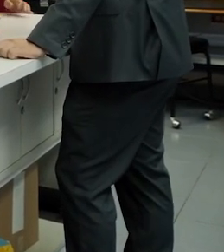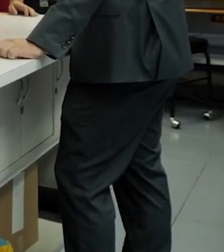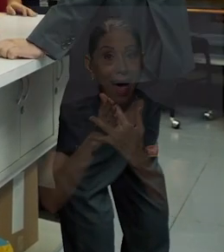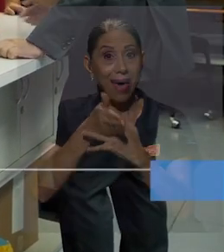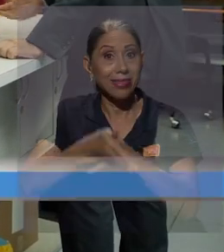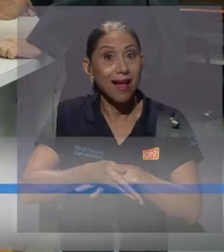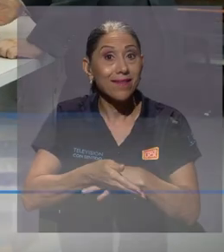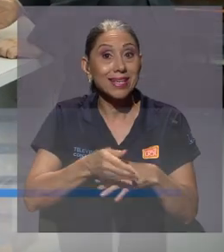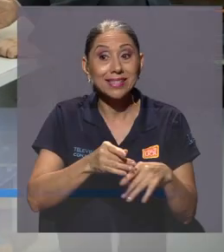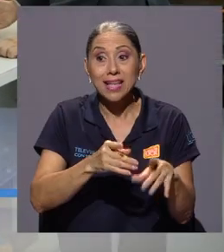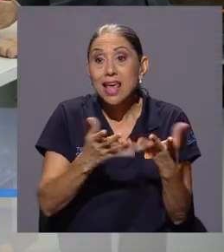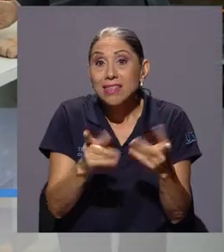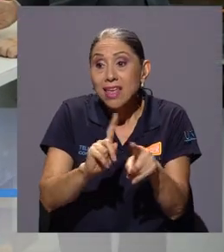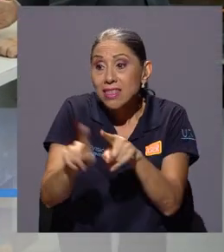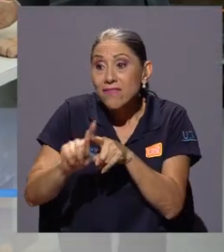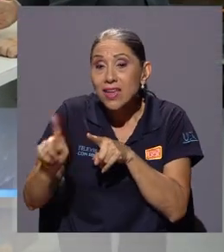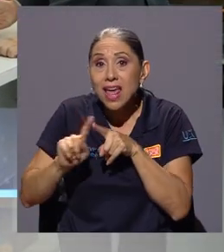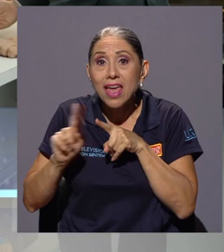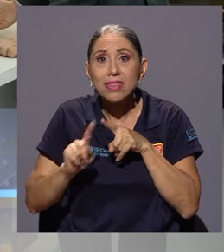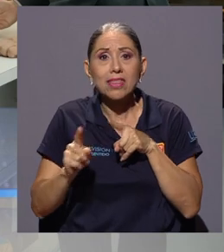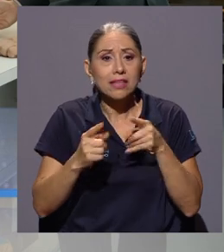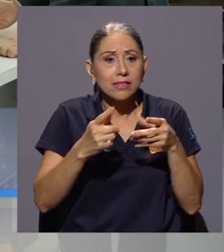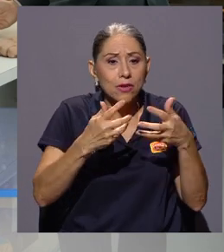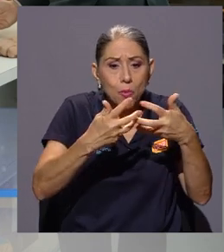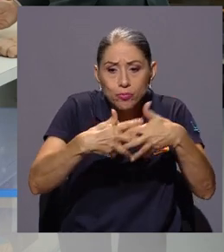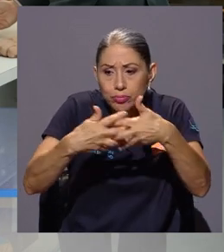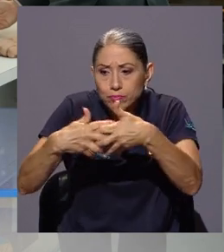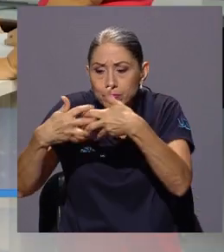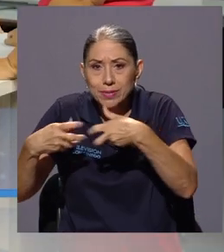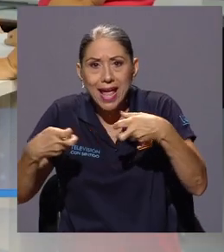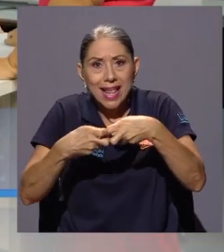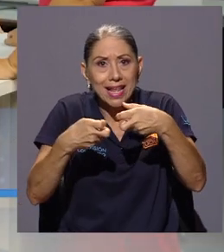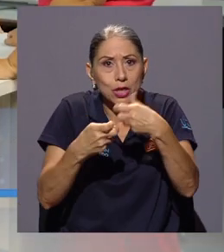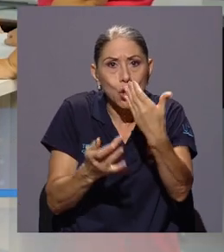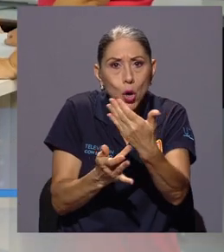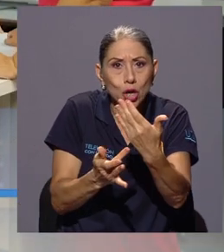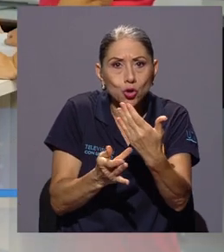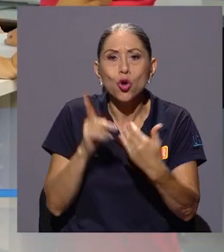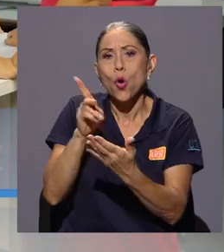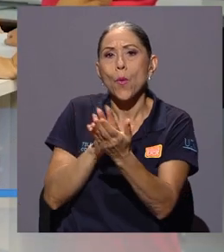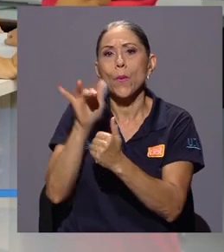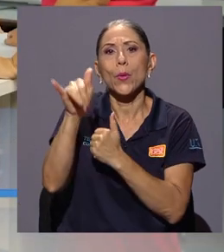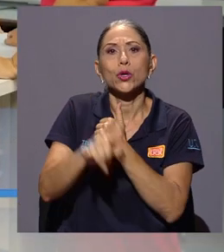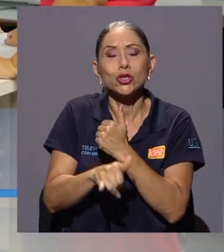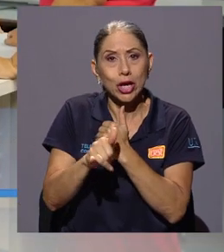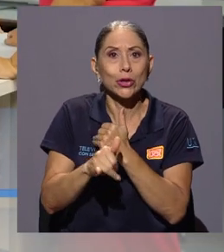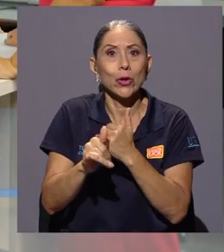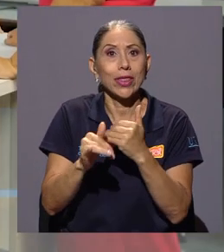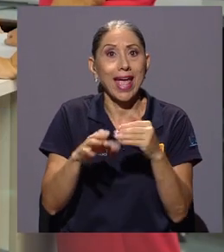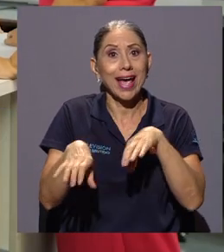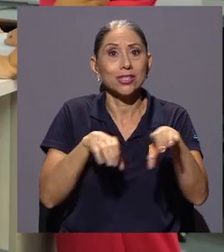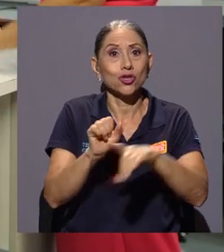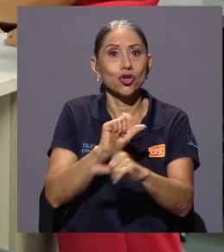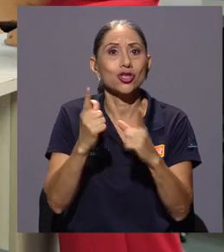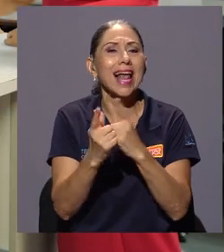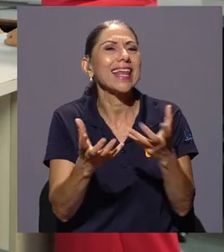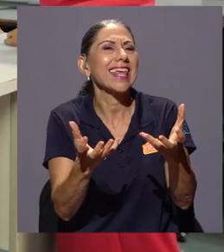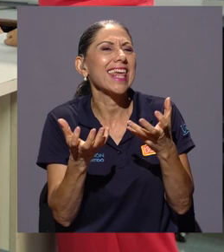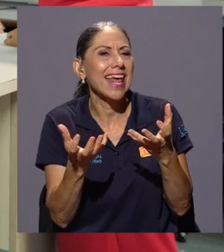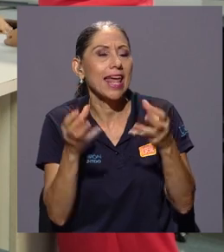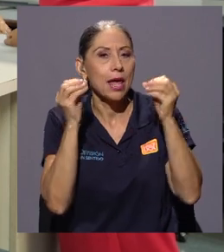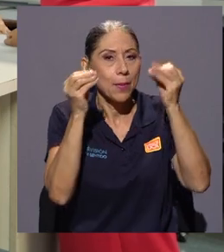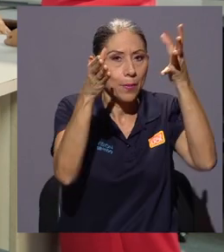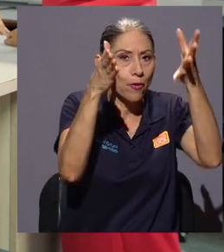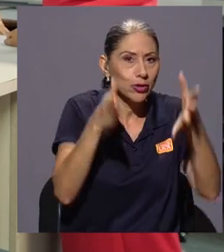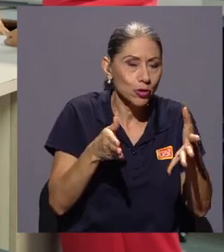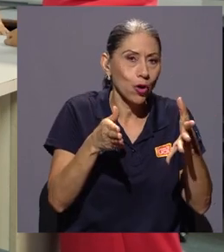A través de la creación de dispositivos interactivos y electrónicos, un proyecto de acción social busca desarrollar en docentes de las carreras